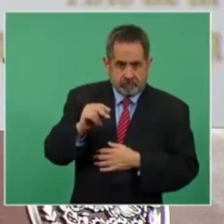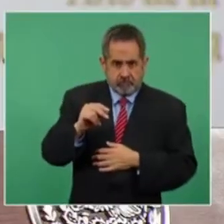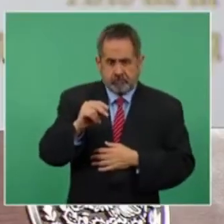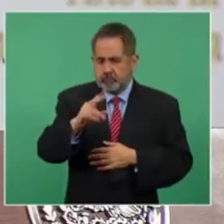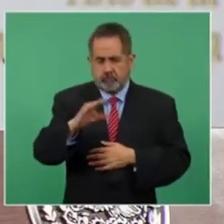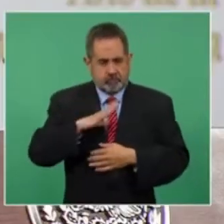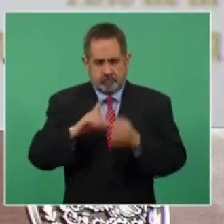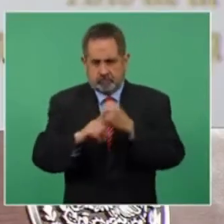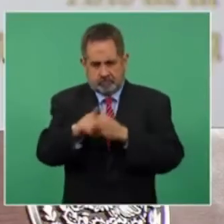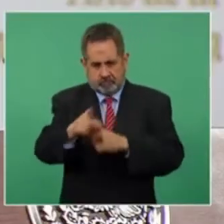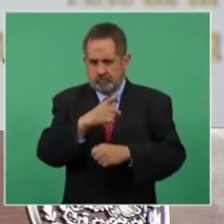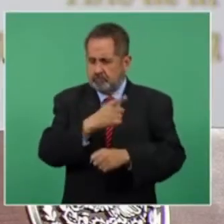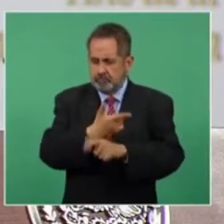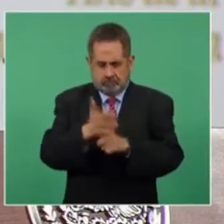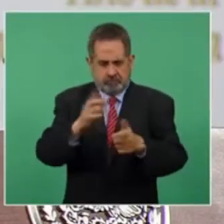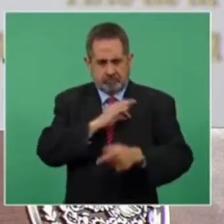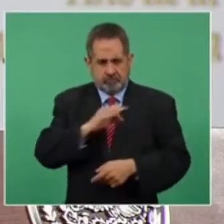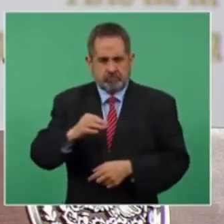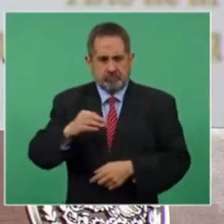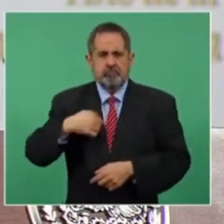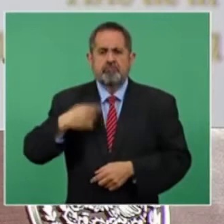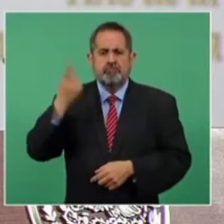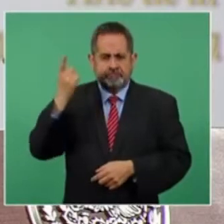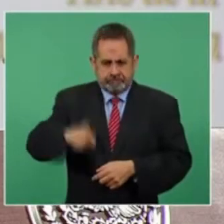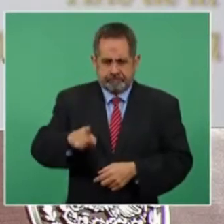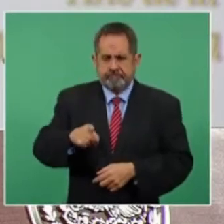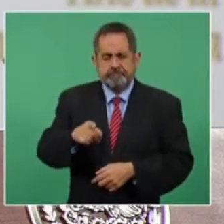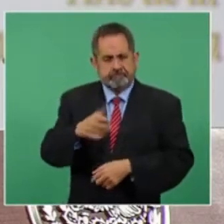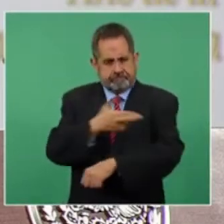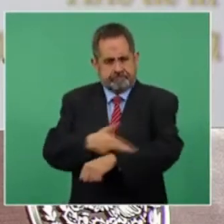tienes ningún problema. Yo lo estoy ahora